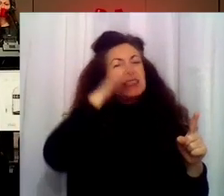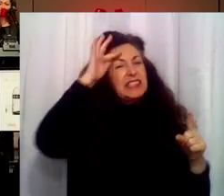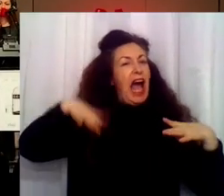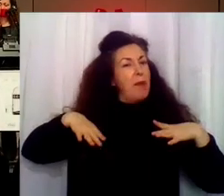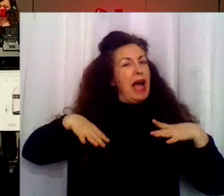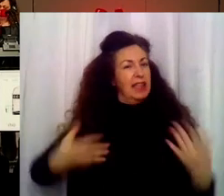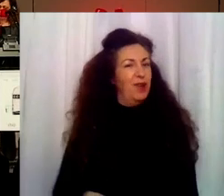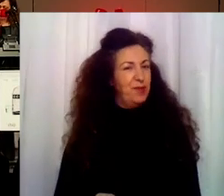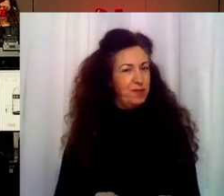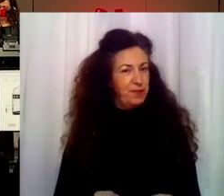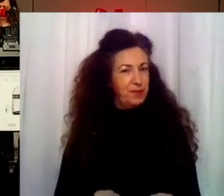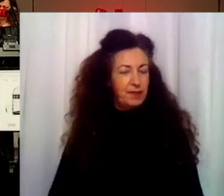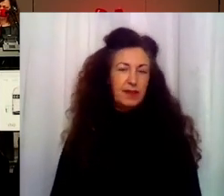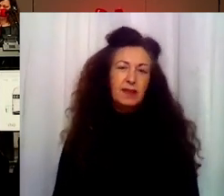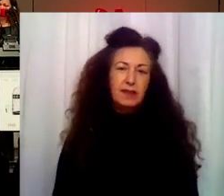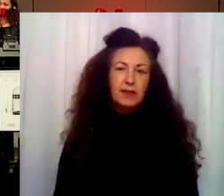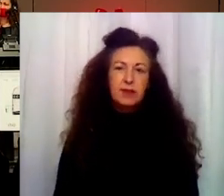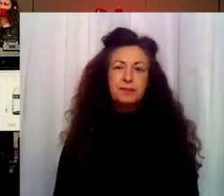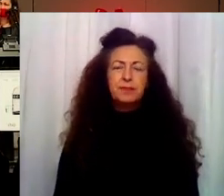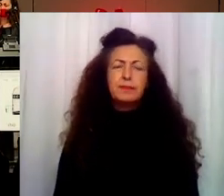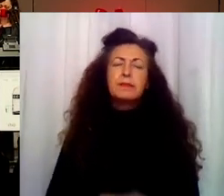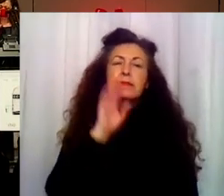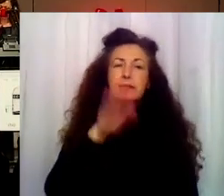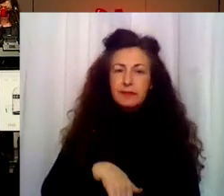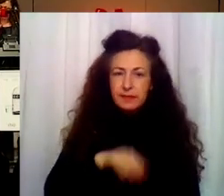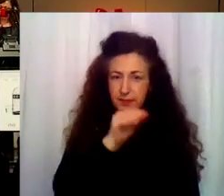¿Cómo os fue con el chico, Natalia? ¿Natalia?